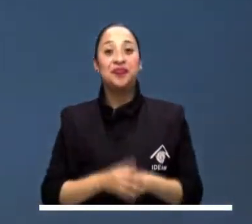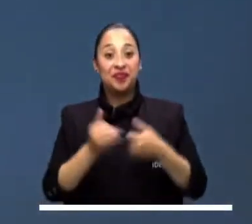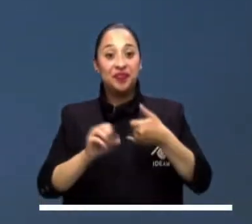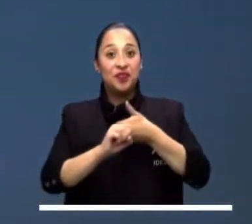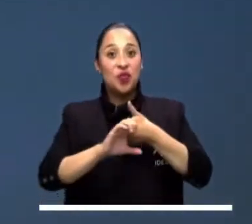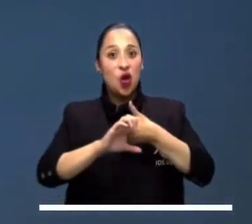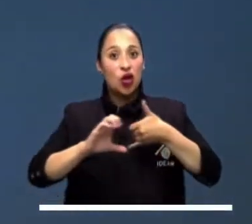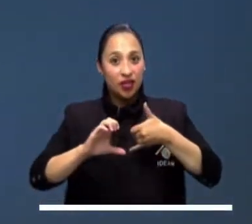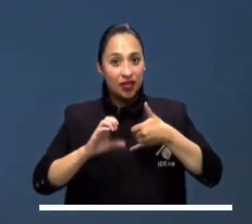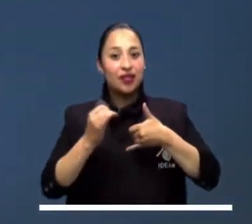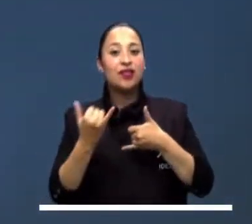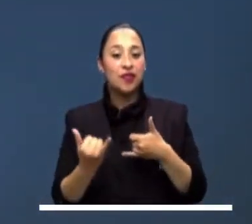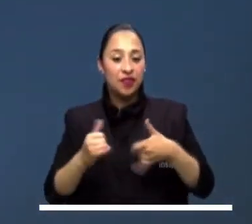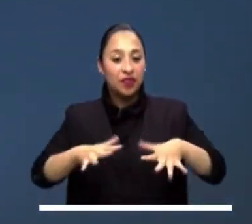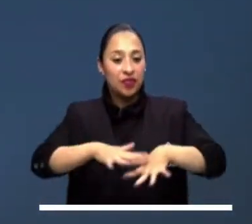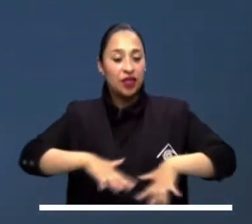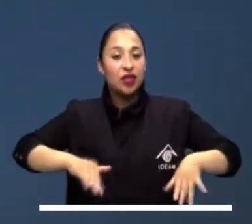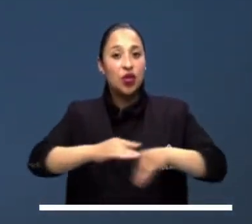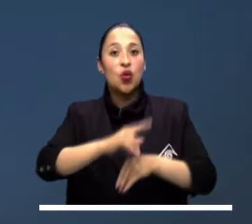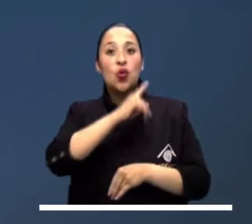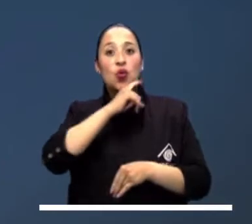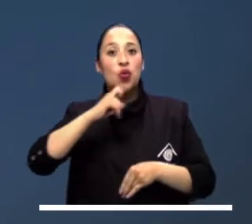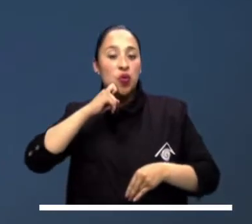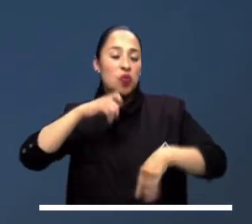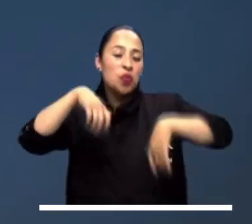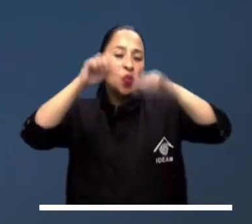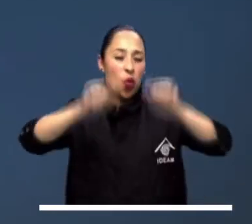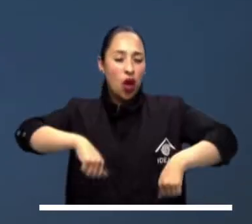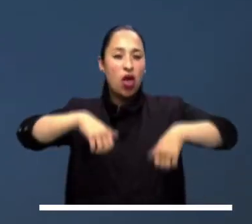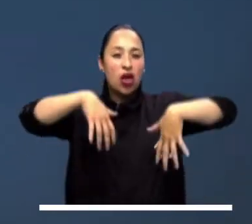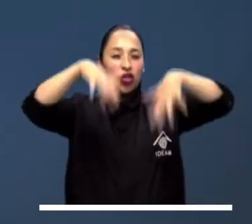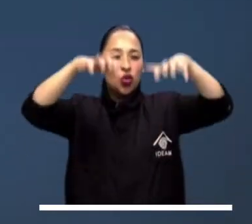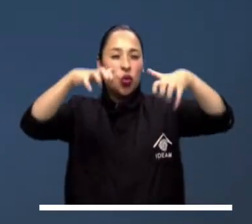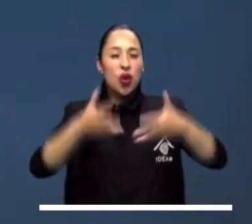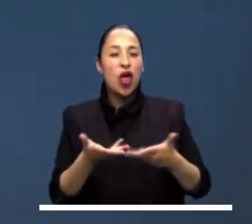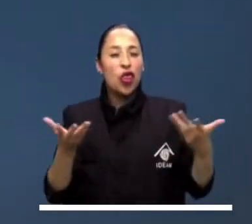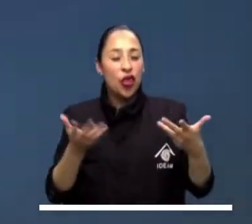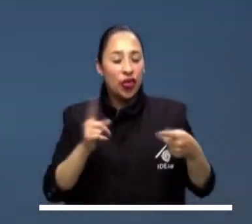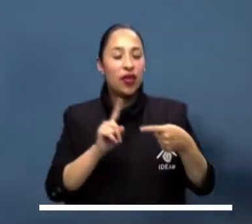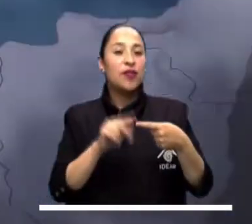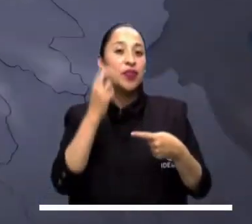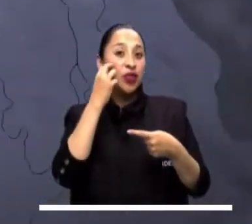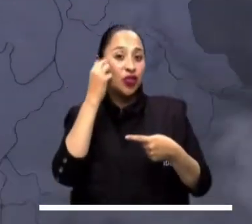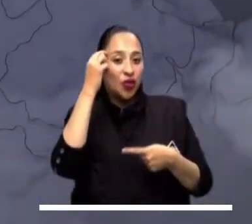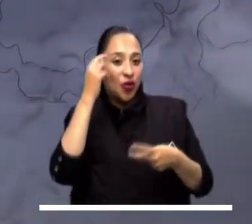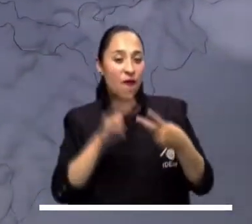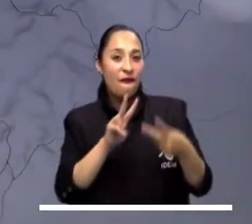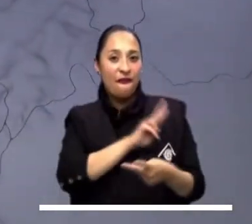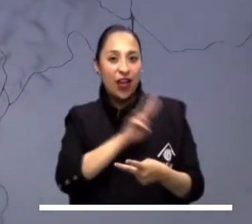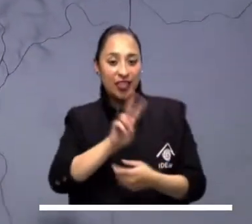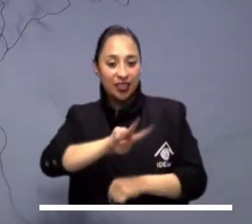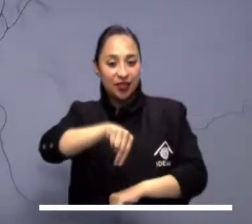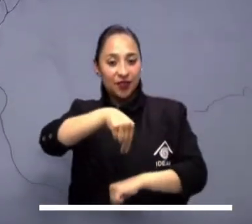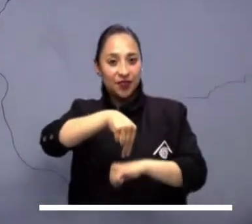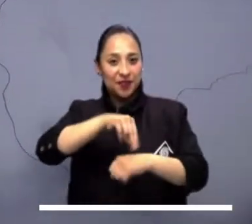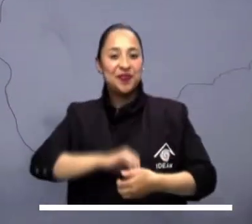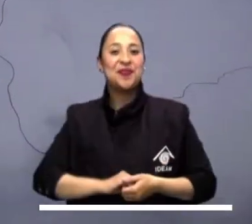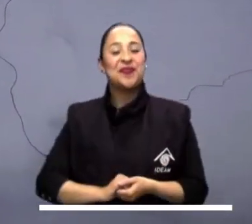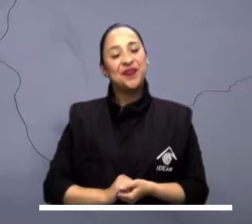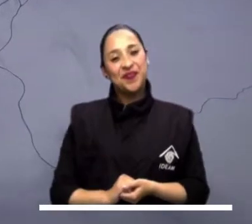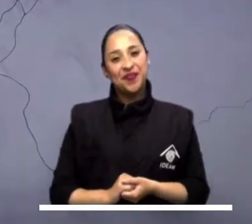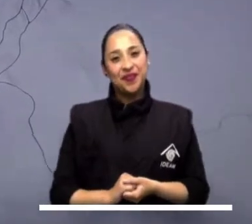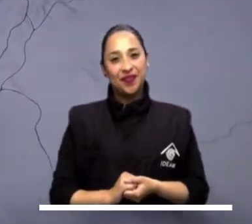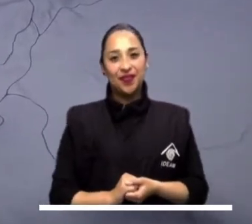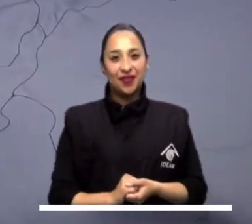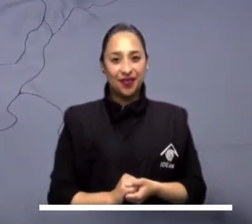En San Andrés y Providencia los cielos estarán parcialmente nublados con posibles precipitaciones ocasionales. En el occidente